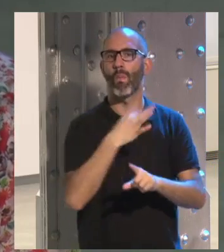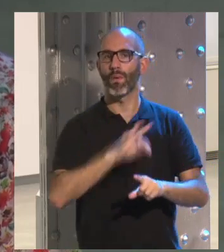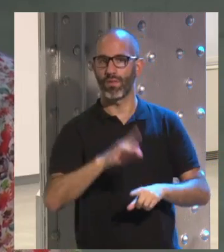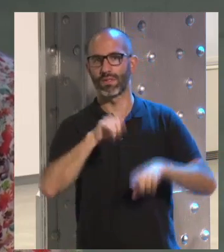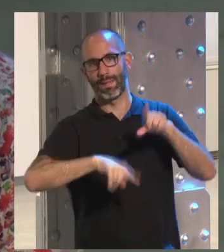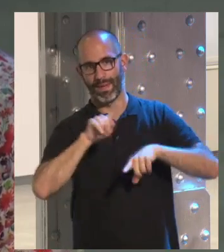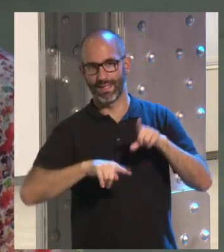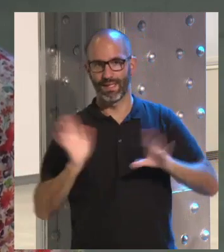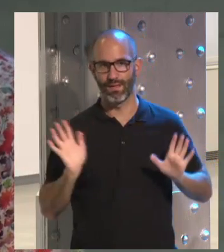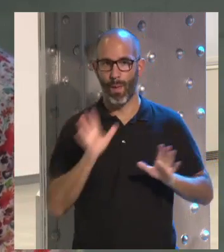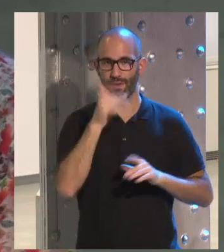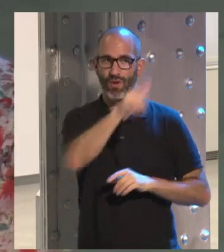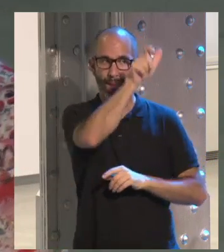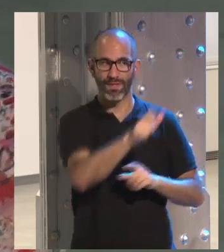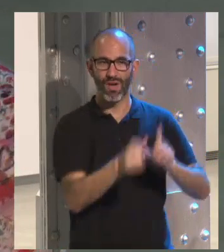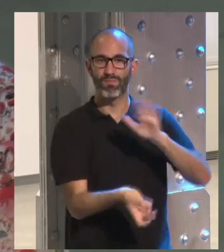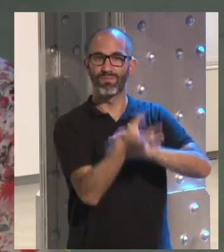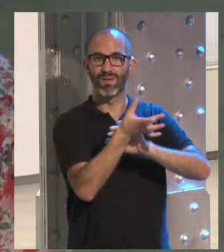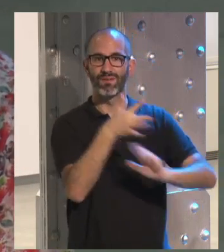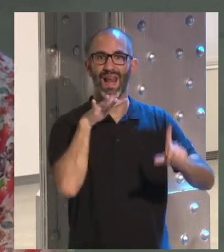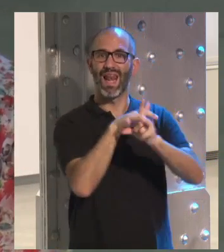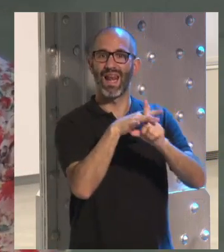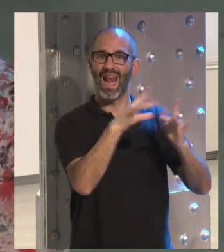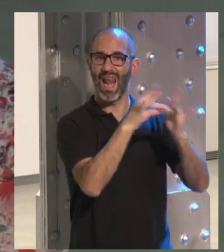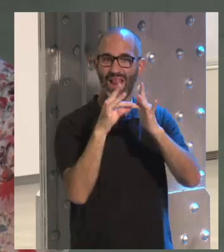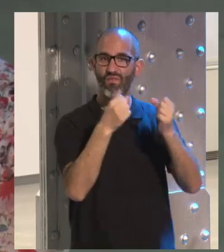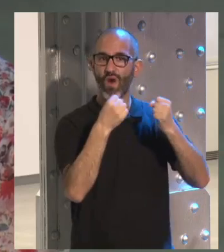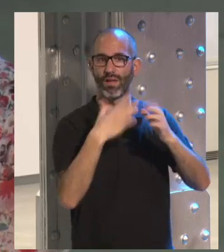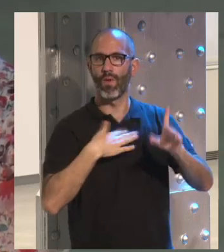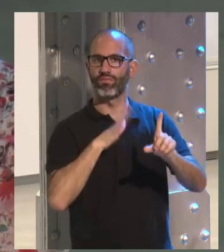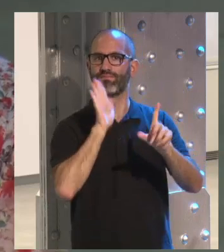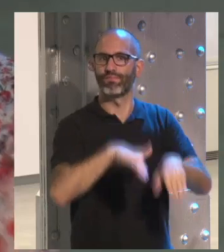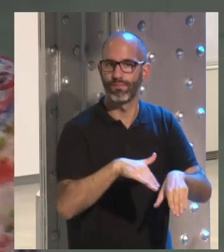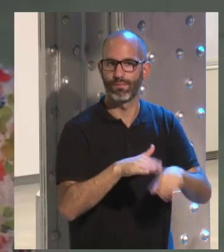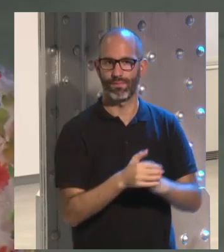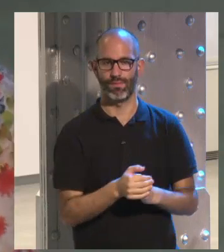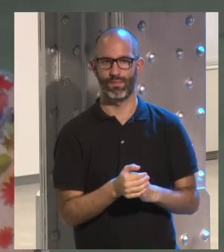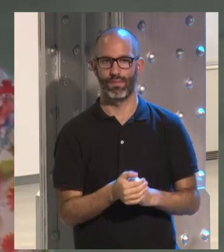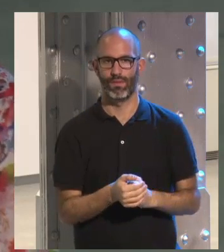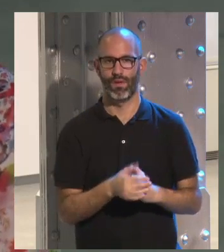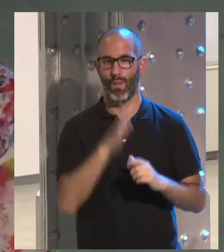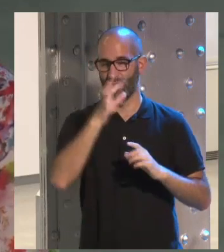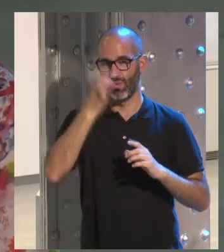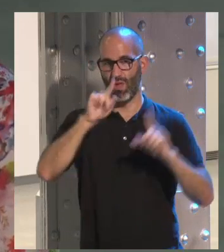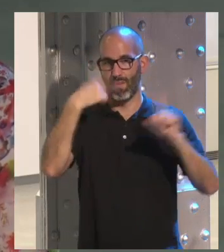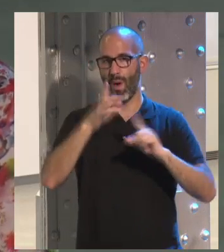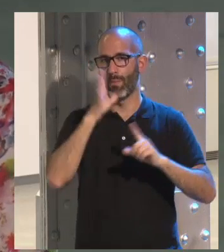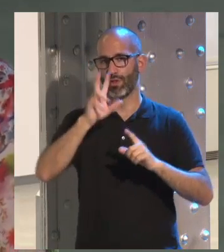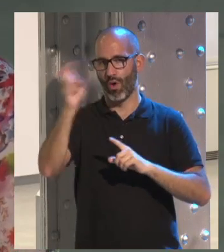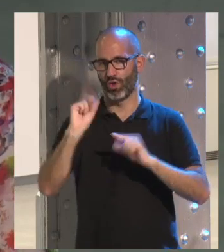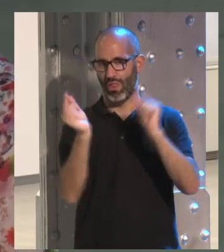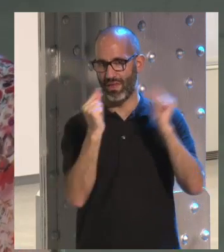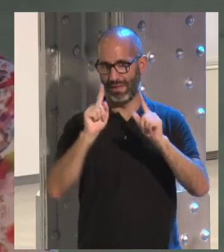también para ellos. Por todas estas razones y probablemente por alguna más que saldrá ahora en el debate, pues